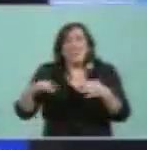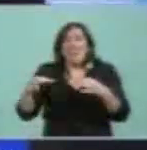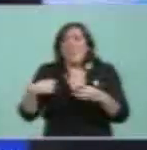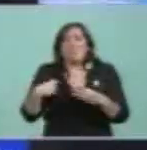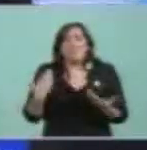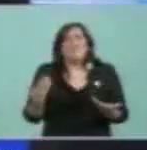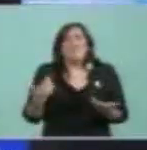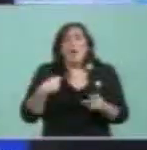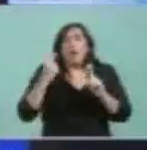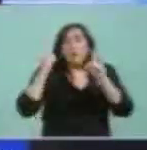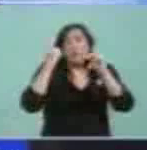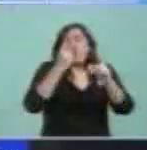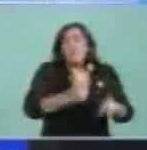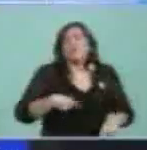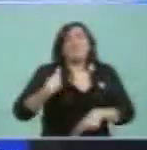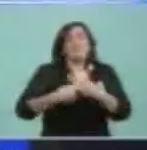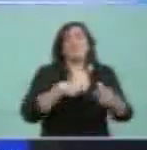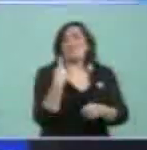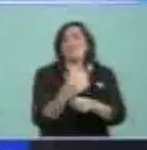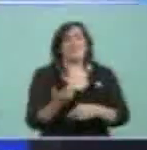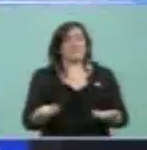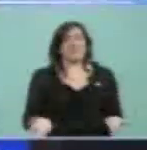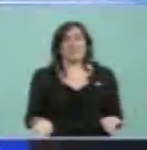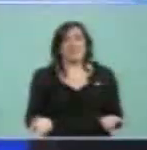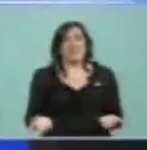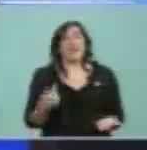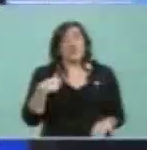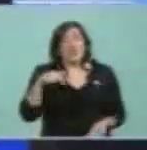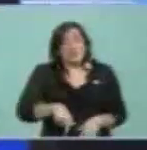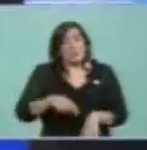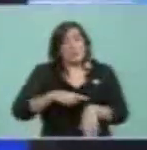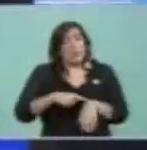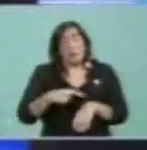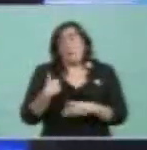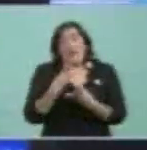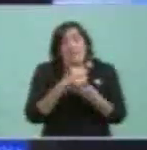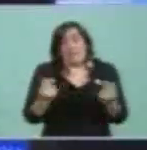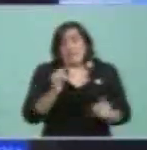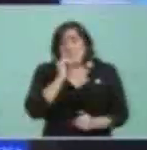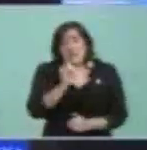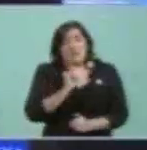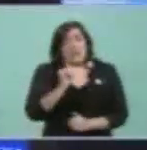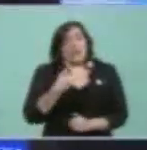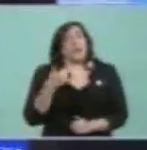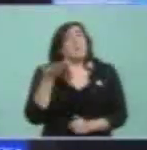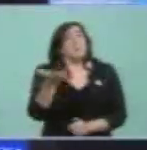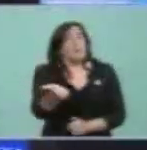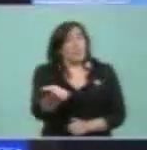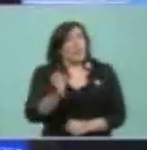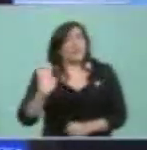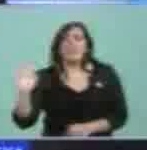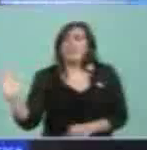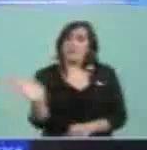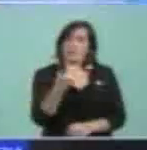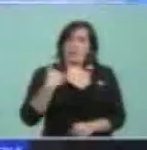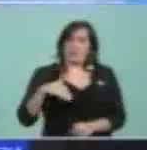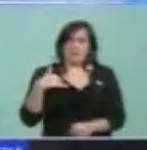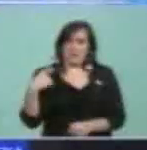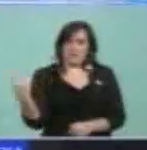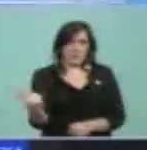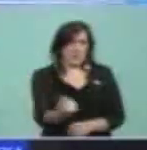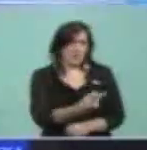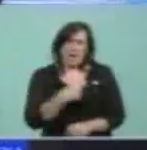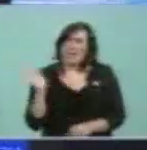cada uno de nosotros. Y yo les pido en este momento particular para finalizar a todos los argentinos,